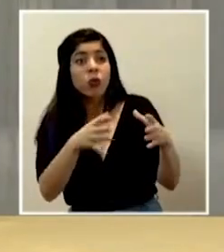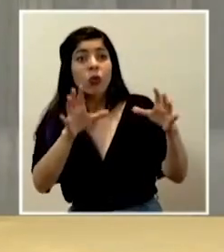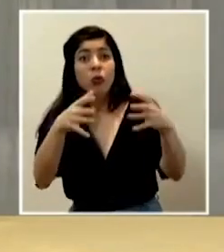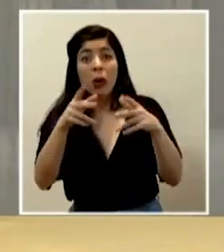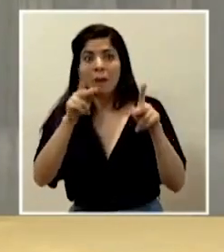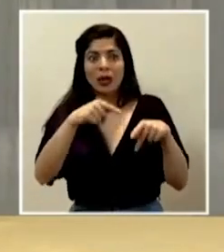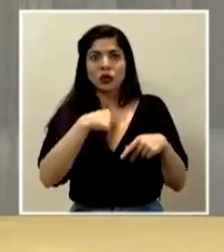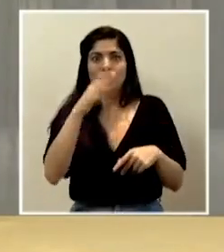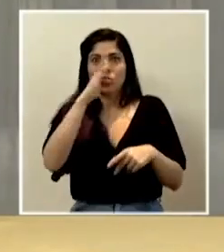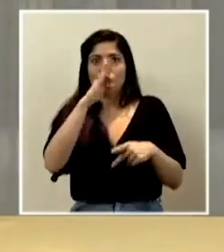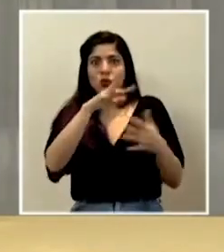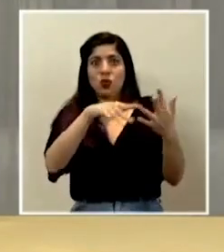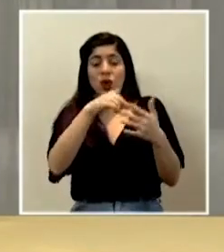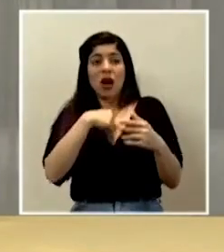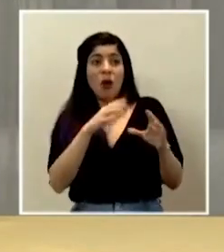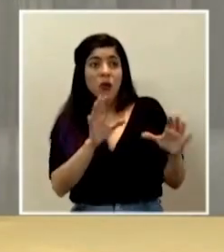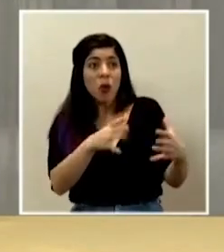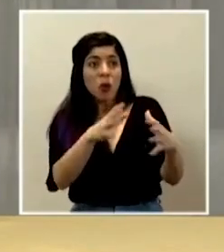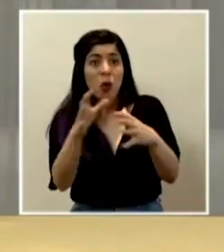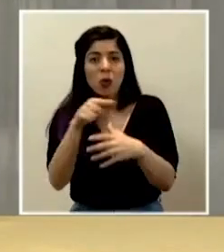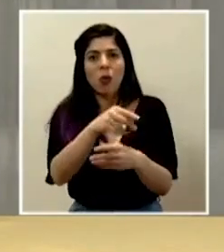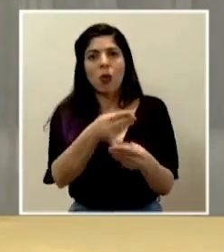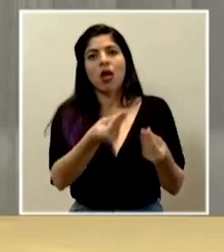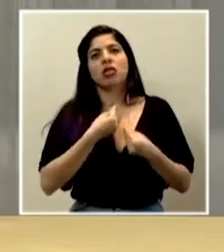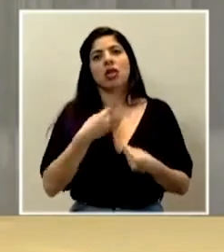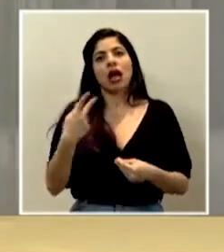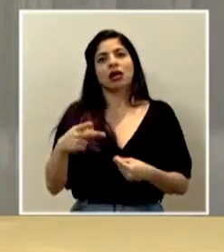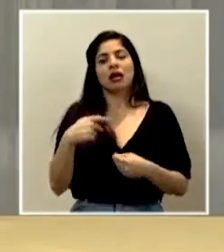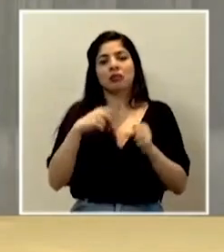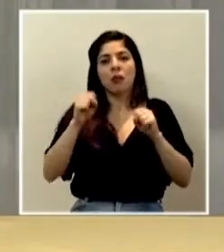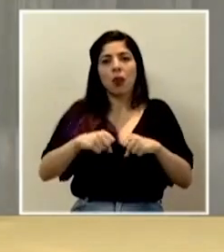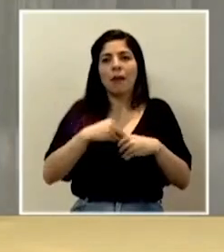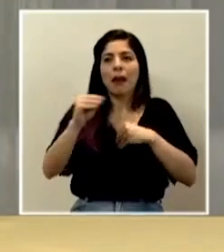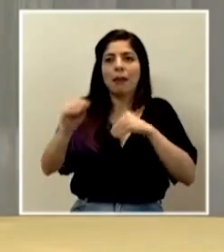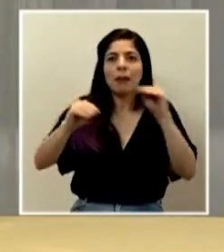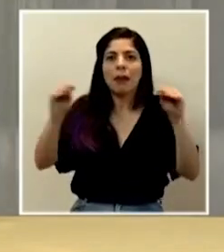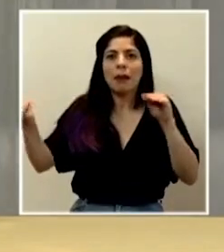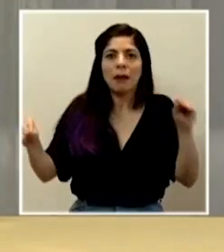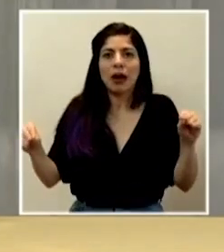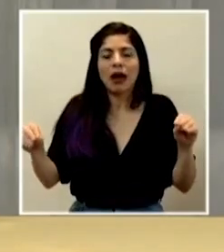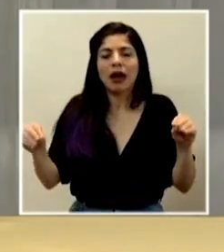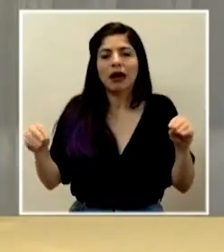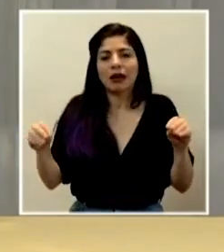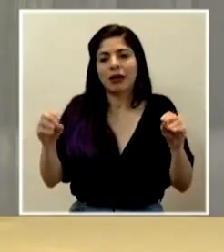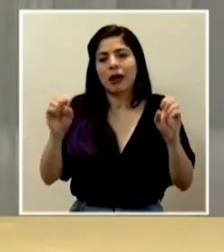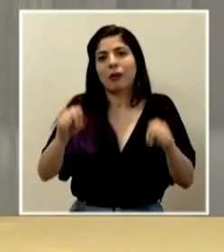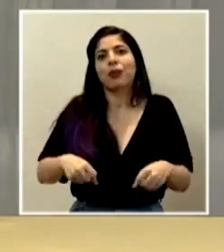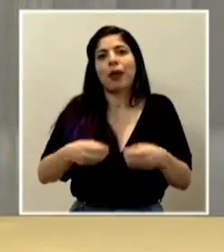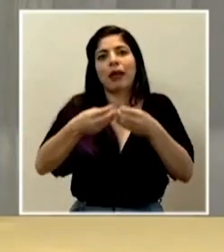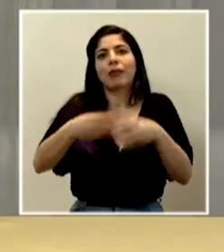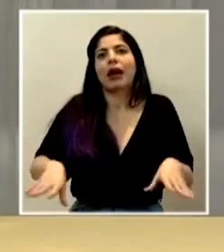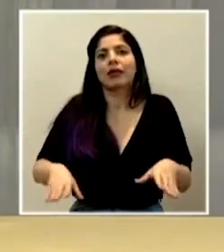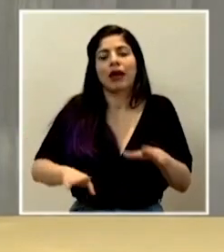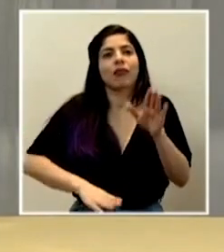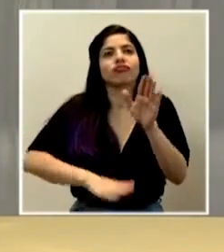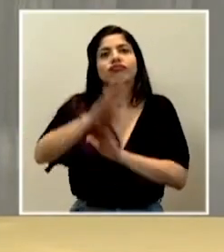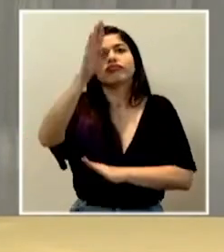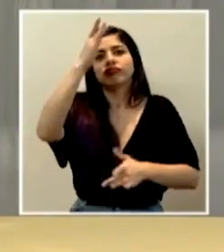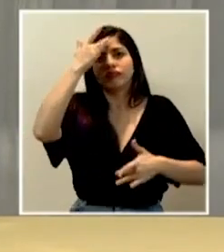convivimos normalmente, eso pone en riesgo transmisiones y que se nos vaya la cantidad de casos hacia arriba.